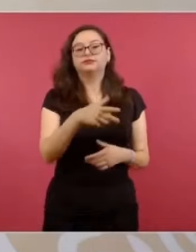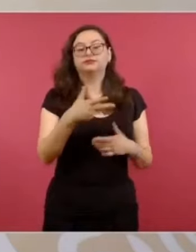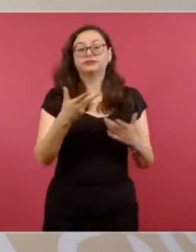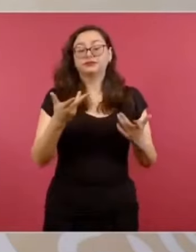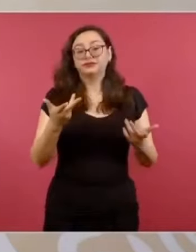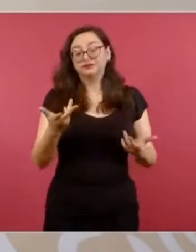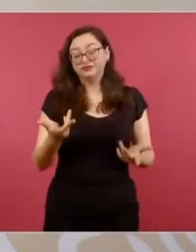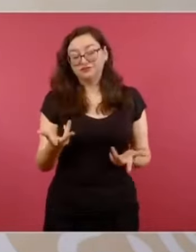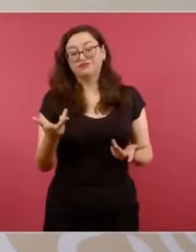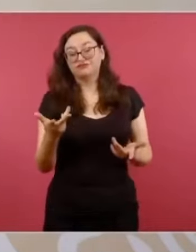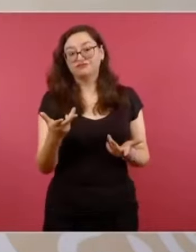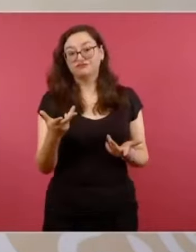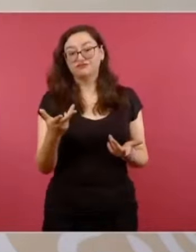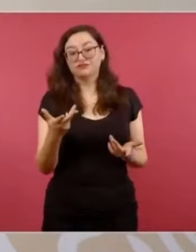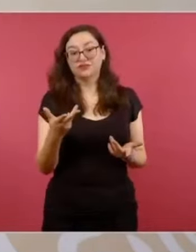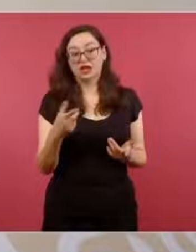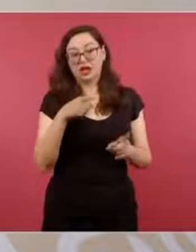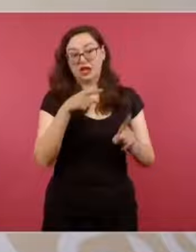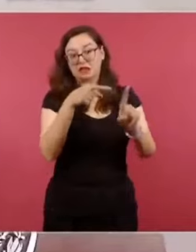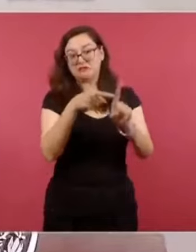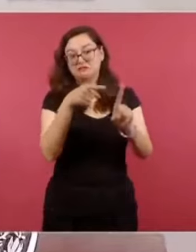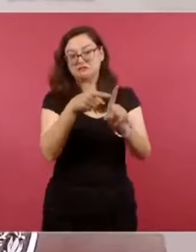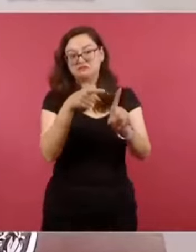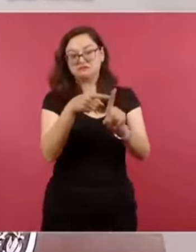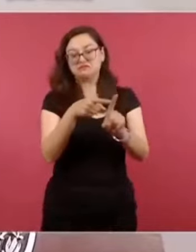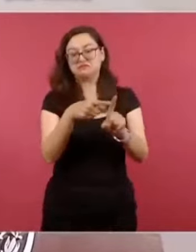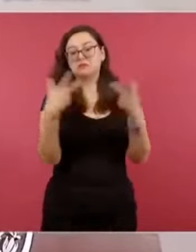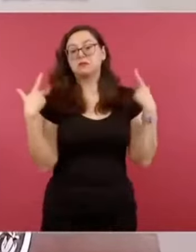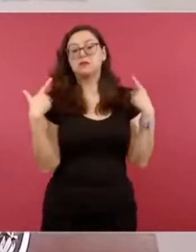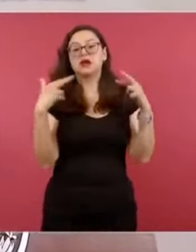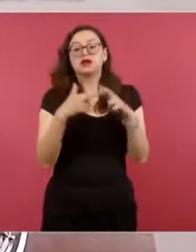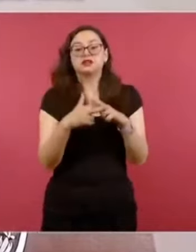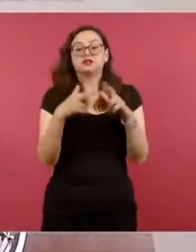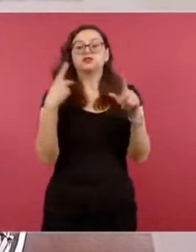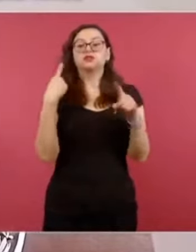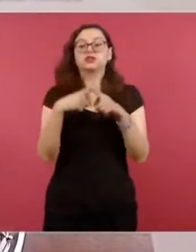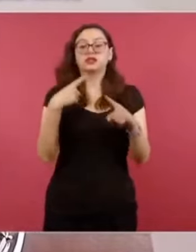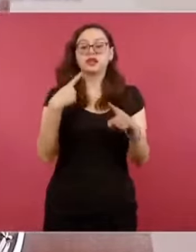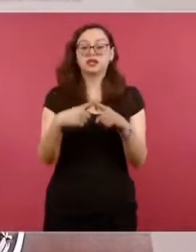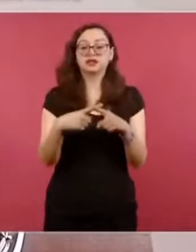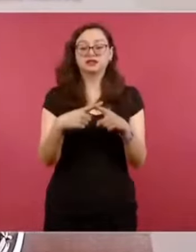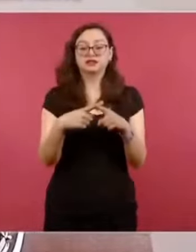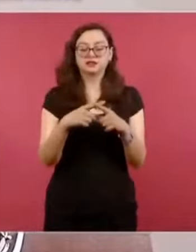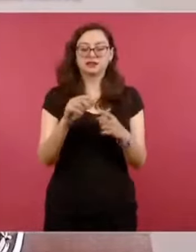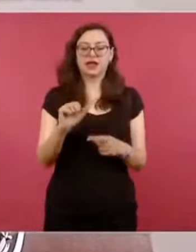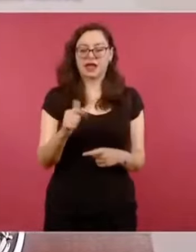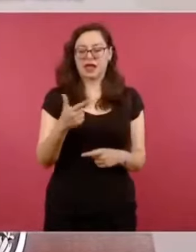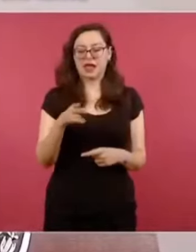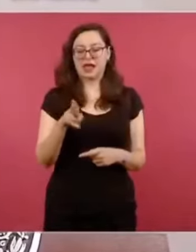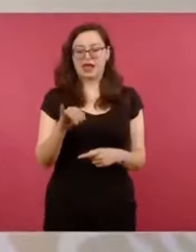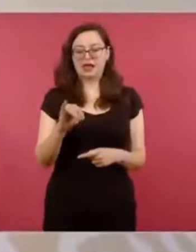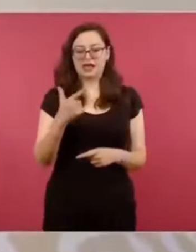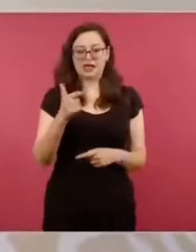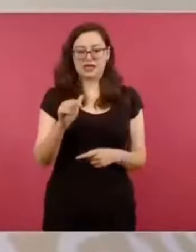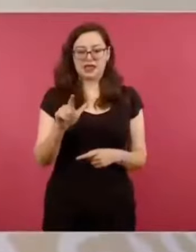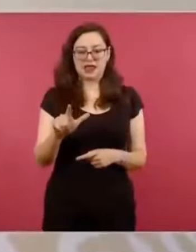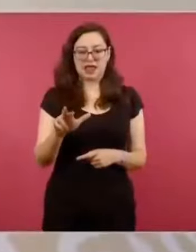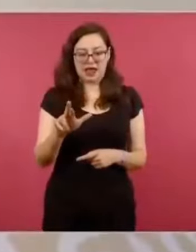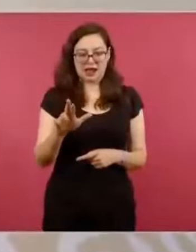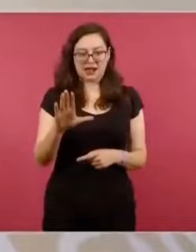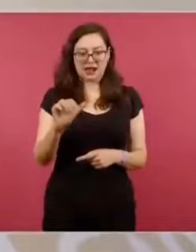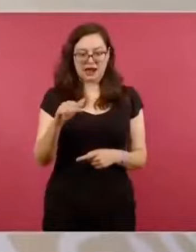maestro Aguilar Camín, está más ofendido